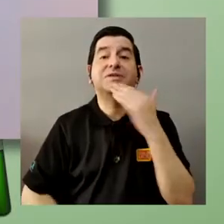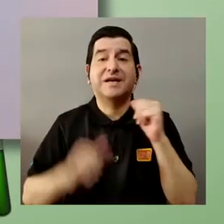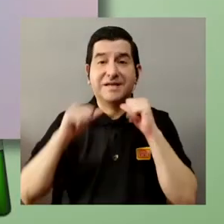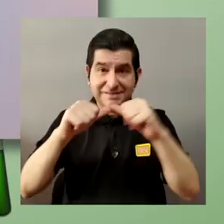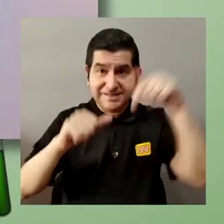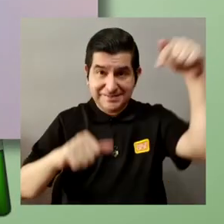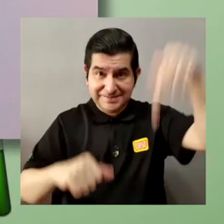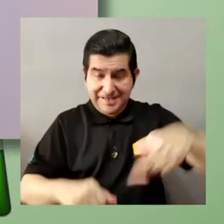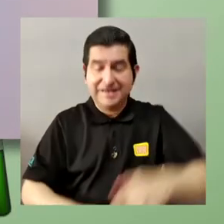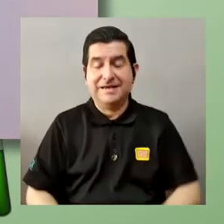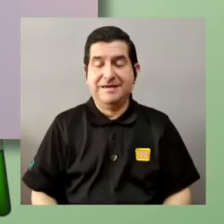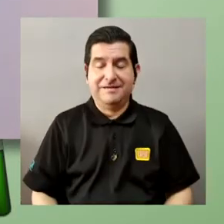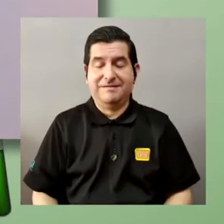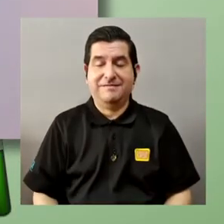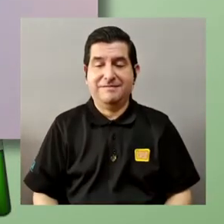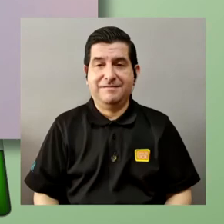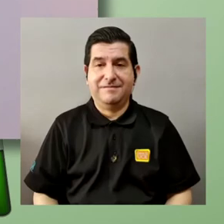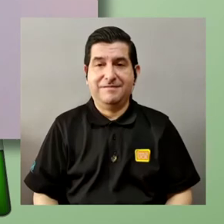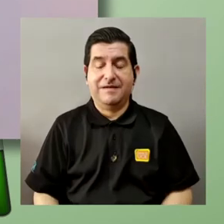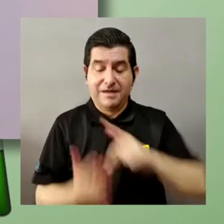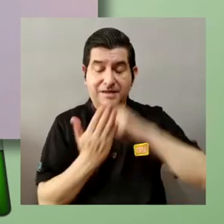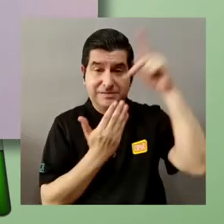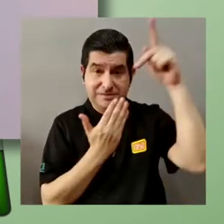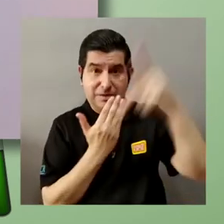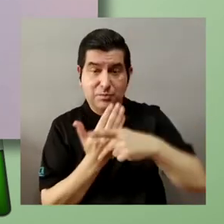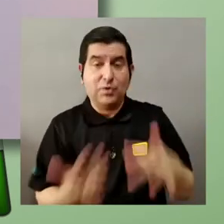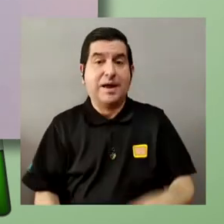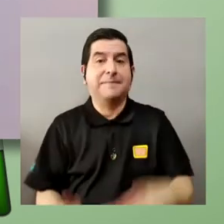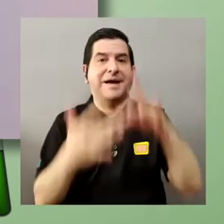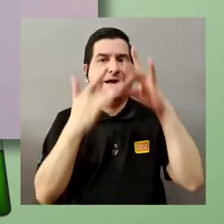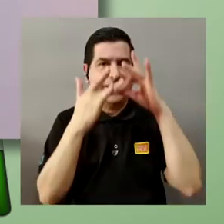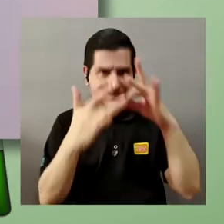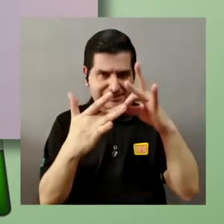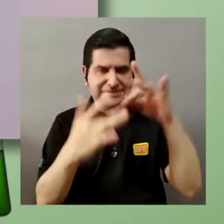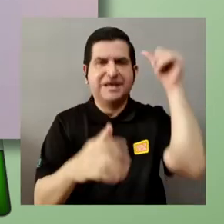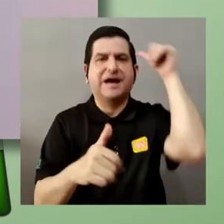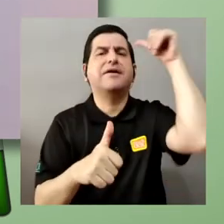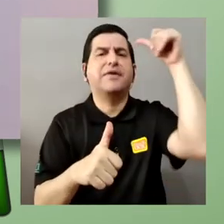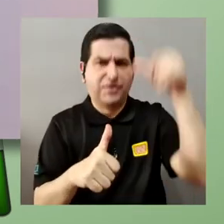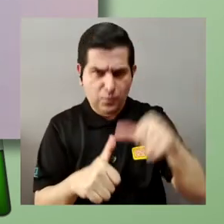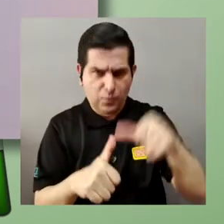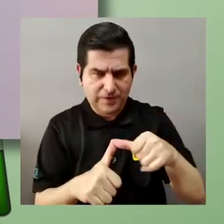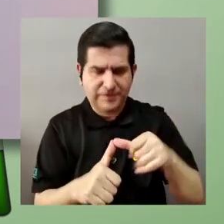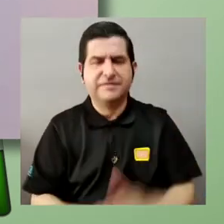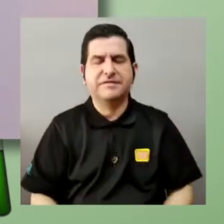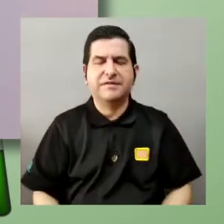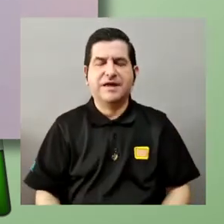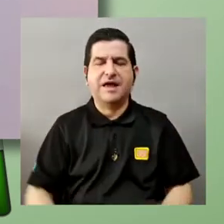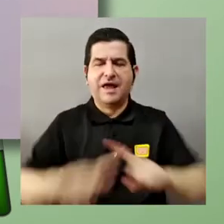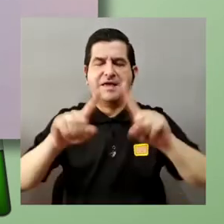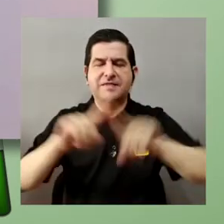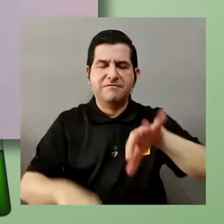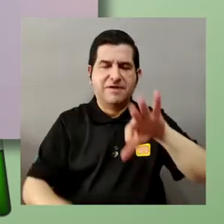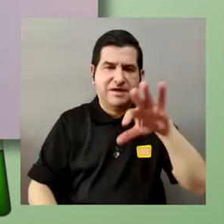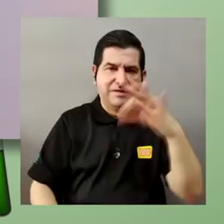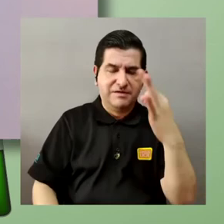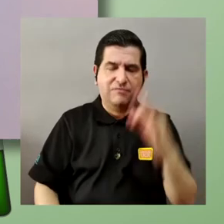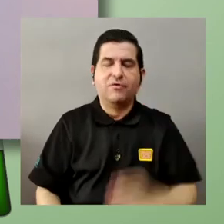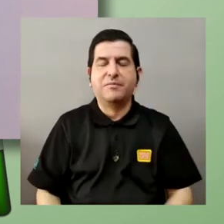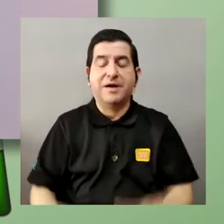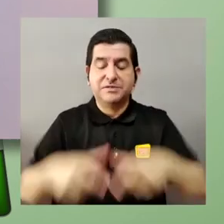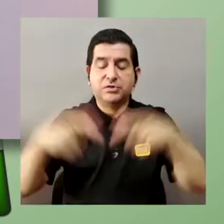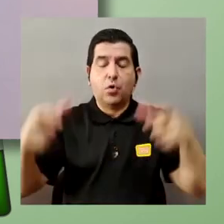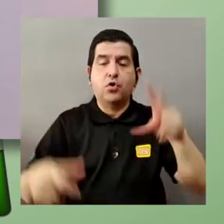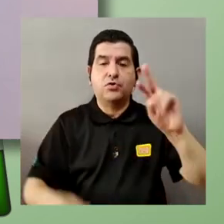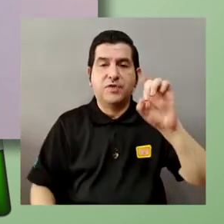gracias por continuar con nosotros en esta transmisión especial recordarles que a través de los medios de